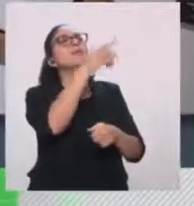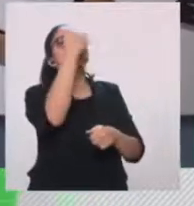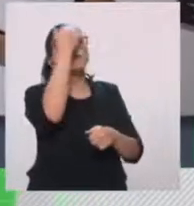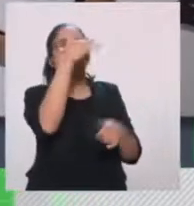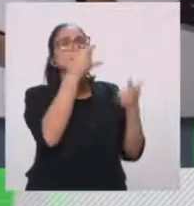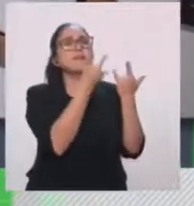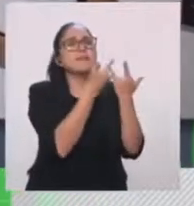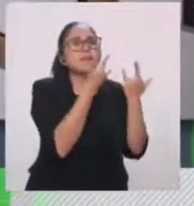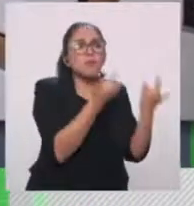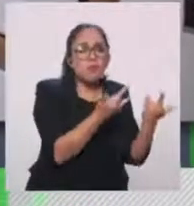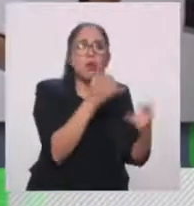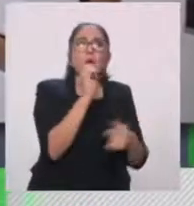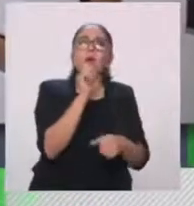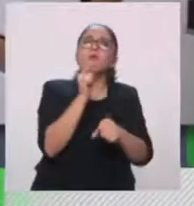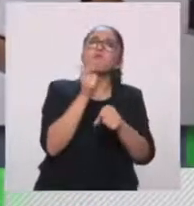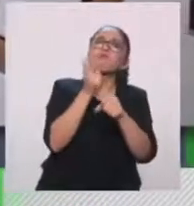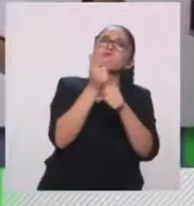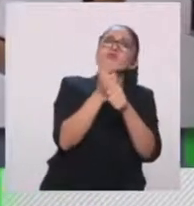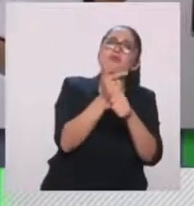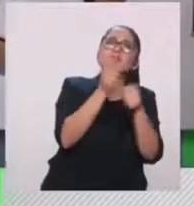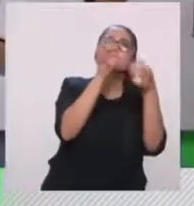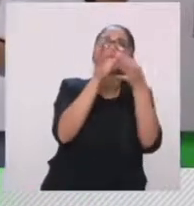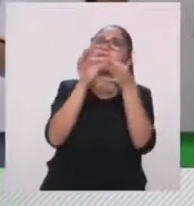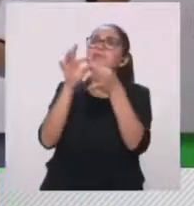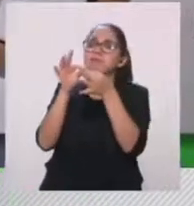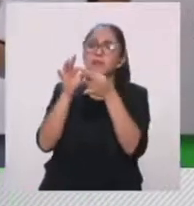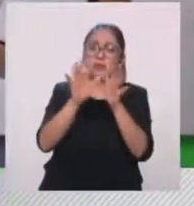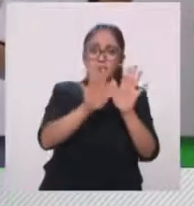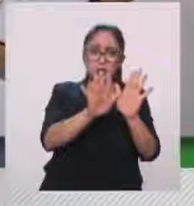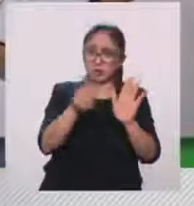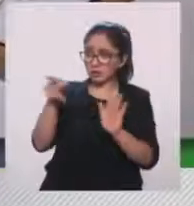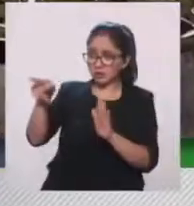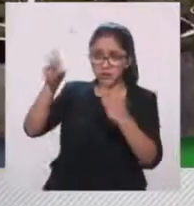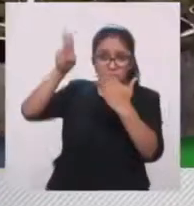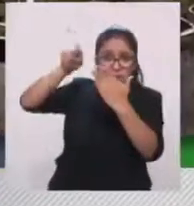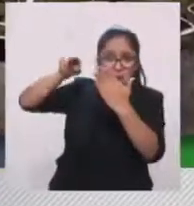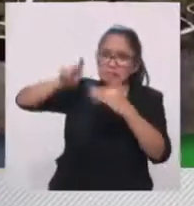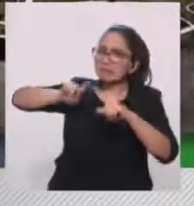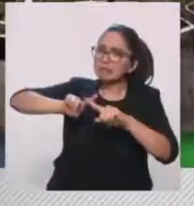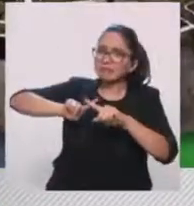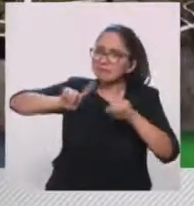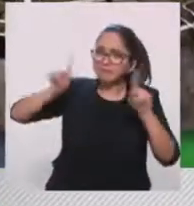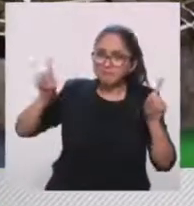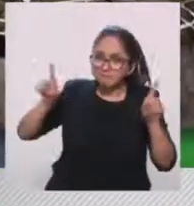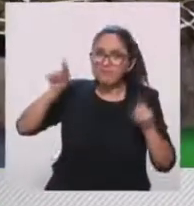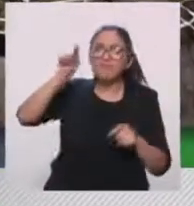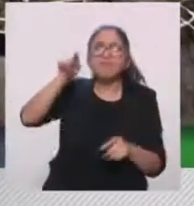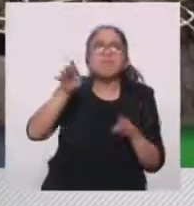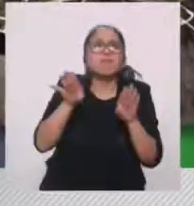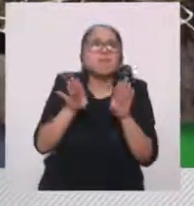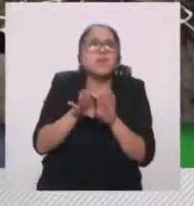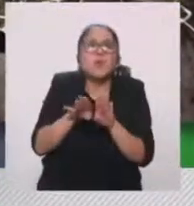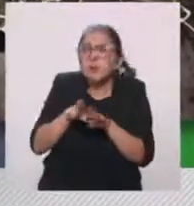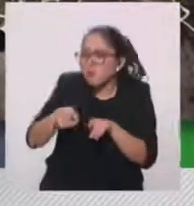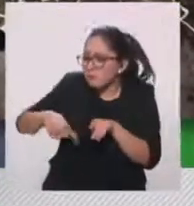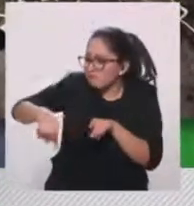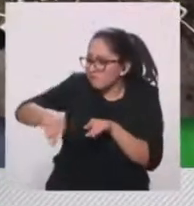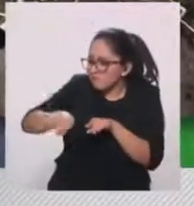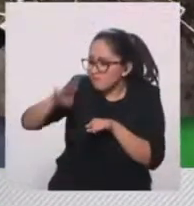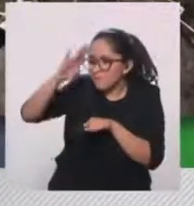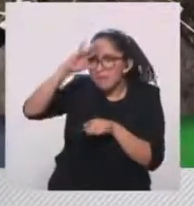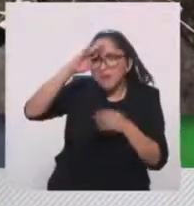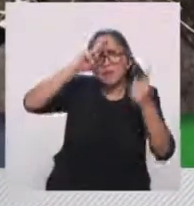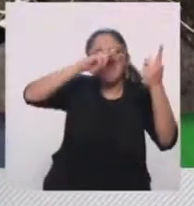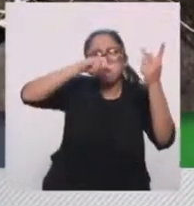Entonces nos preguntábamos, ¿cómo le hacemos para que todos estos cuadros, todas estas gráficas, estampas que son abstractas,